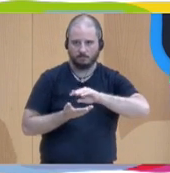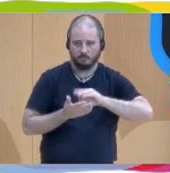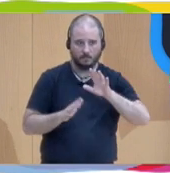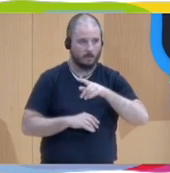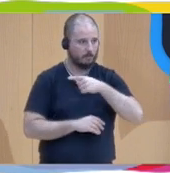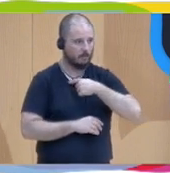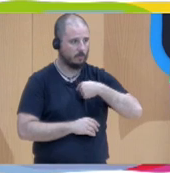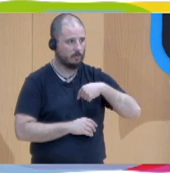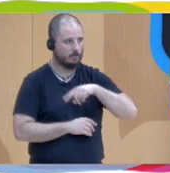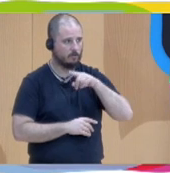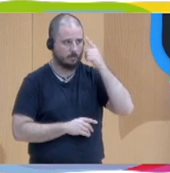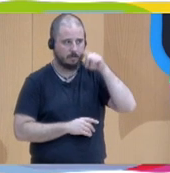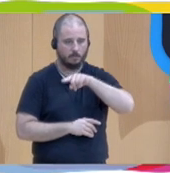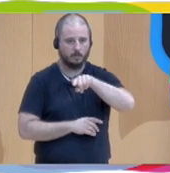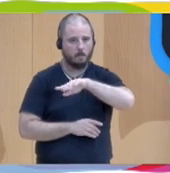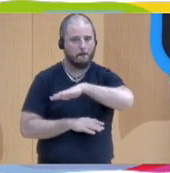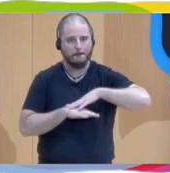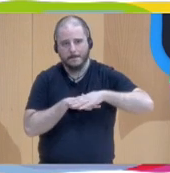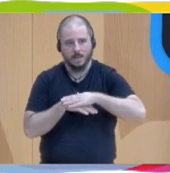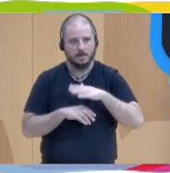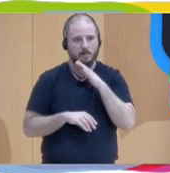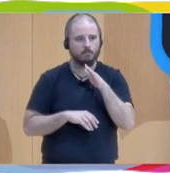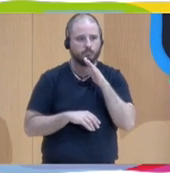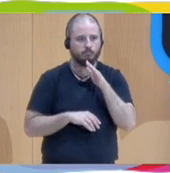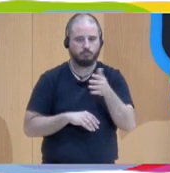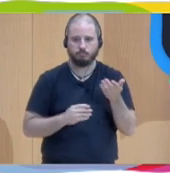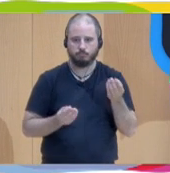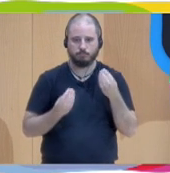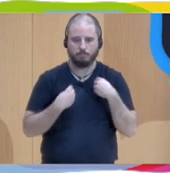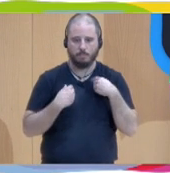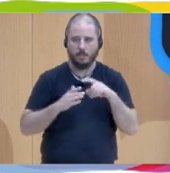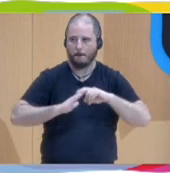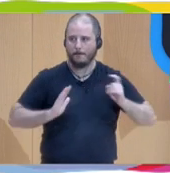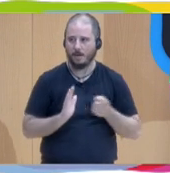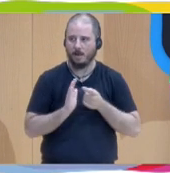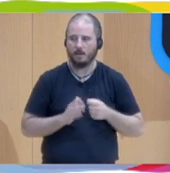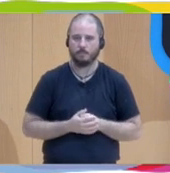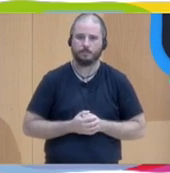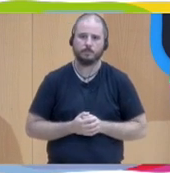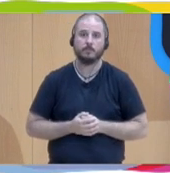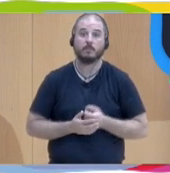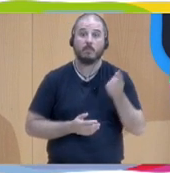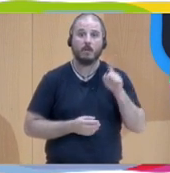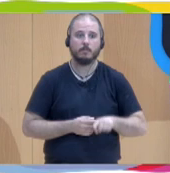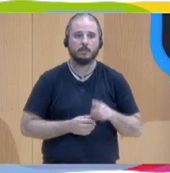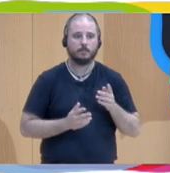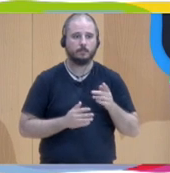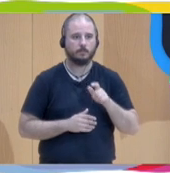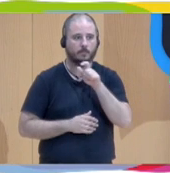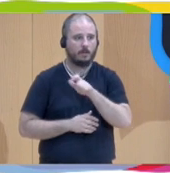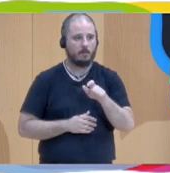aquí son esenciales para tener una vida plena y también, por supuesto, que los